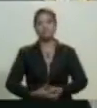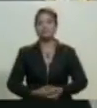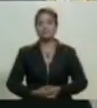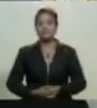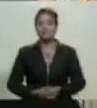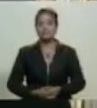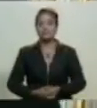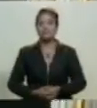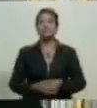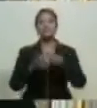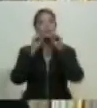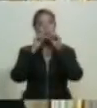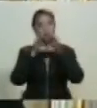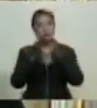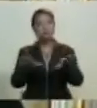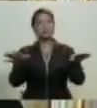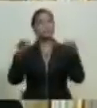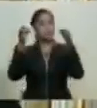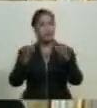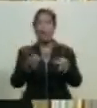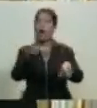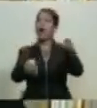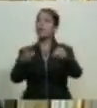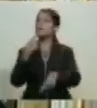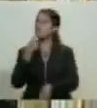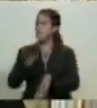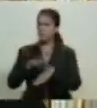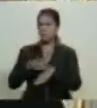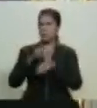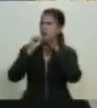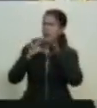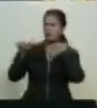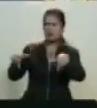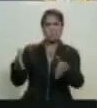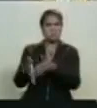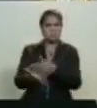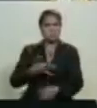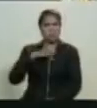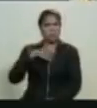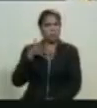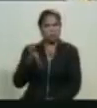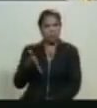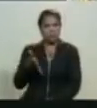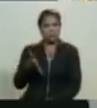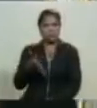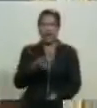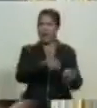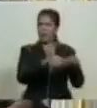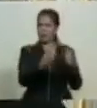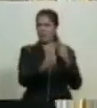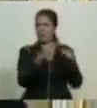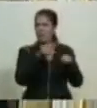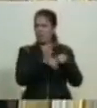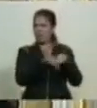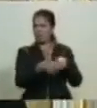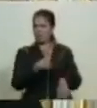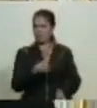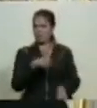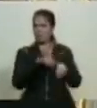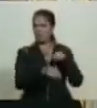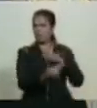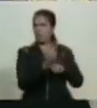una bendición, seguramente muchos dirán que viene a bendecir este los que me critican, los que me adversan